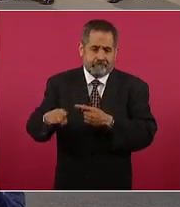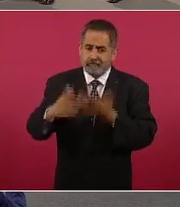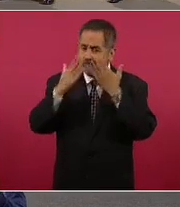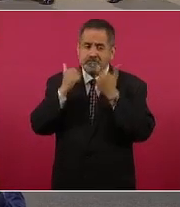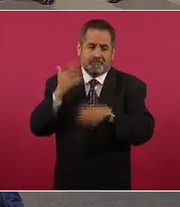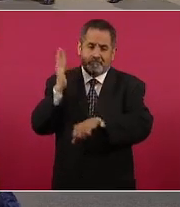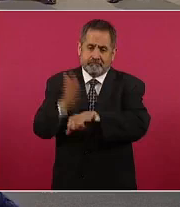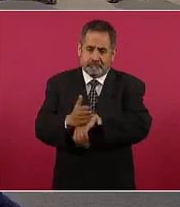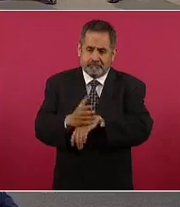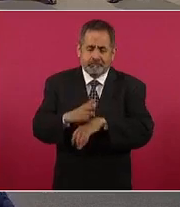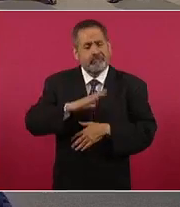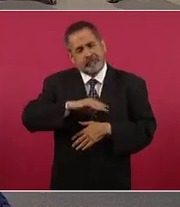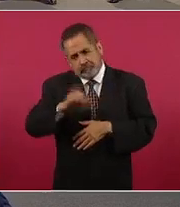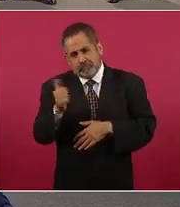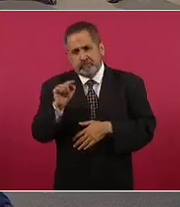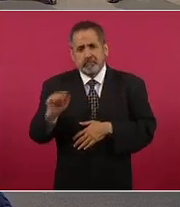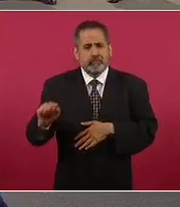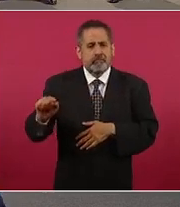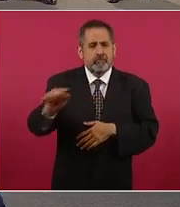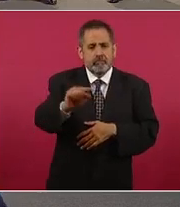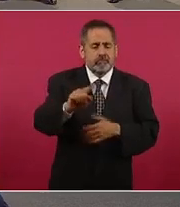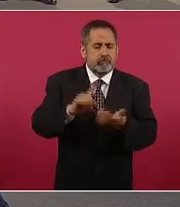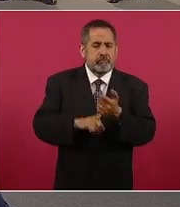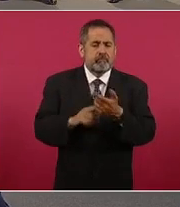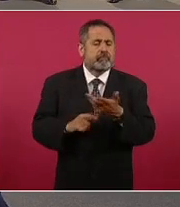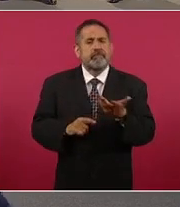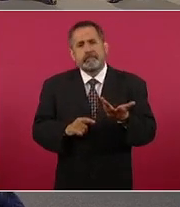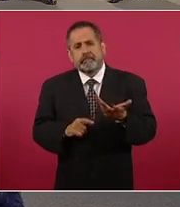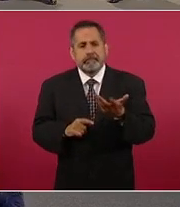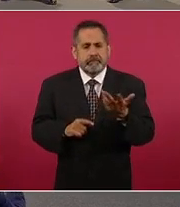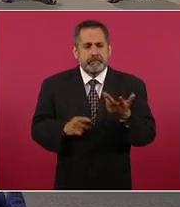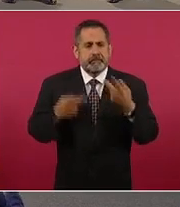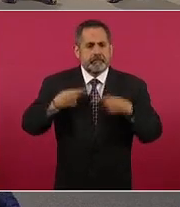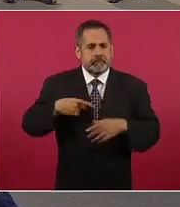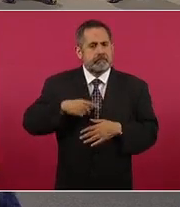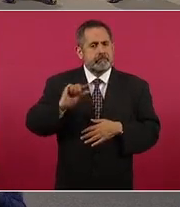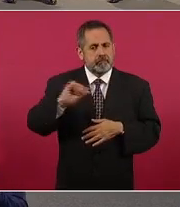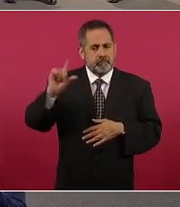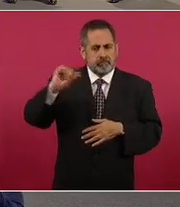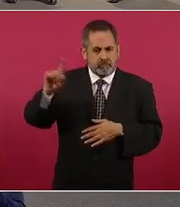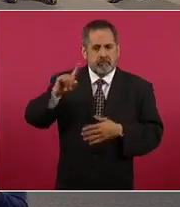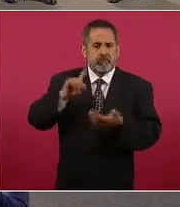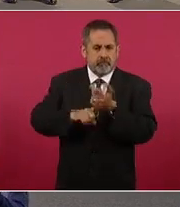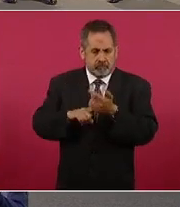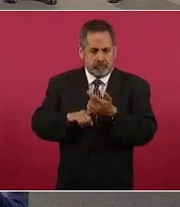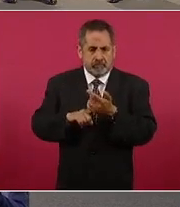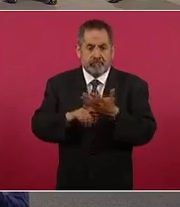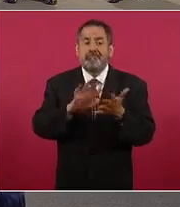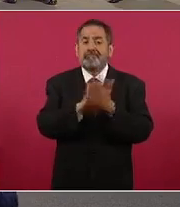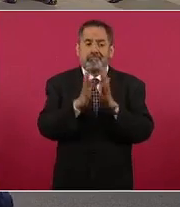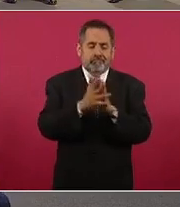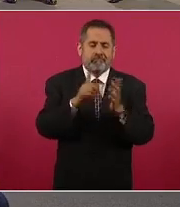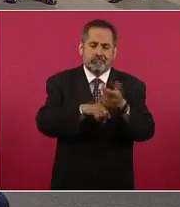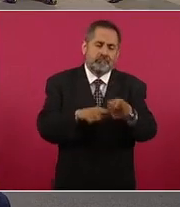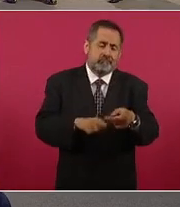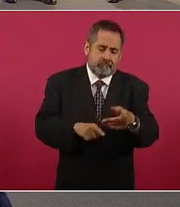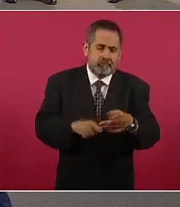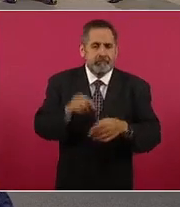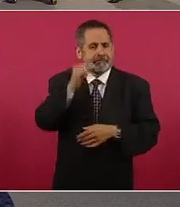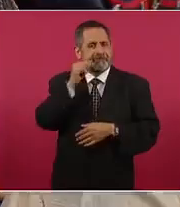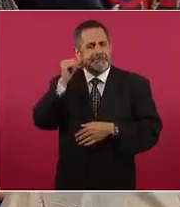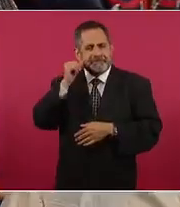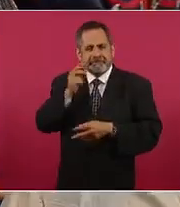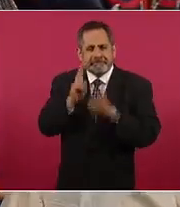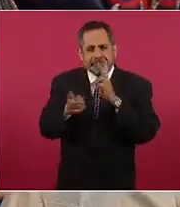y otros de los casos en que las autoridades sí han estado involucradas anoche estuvimos en